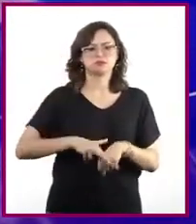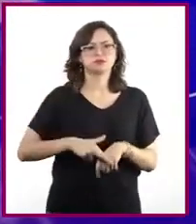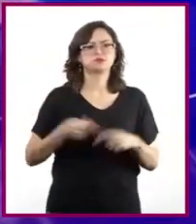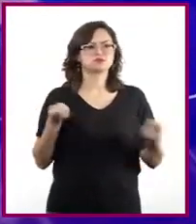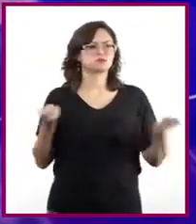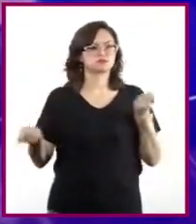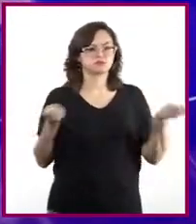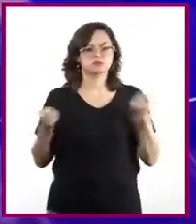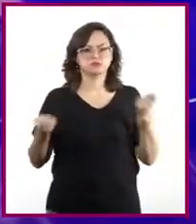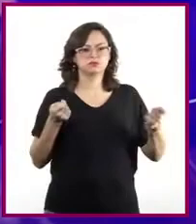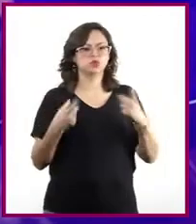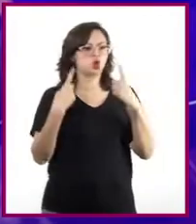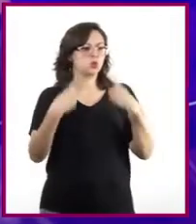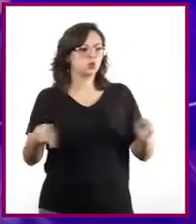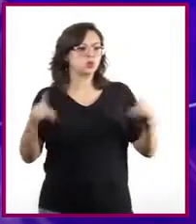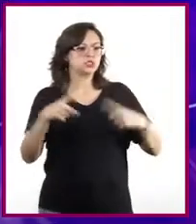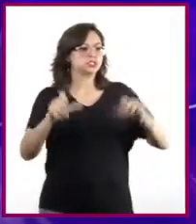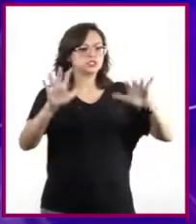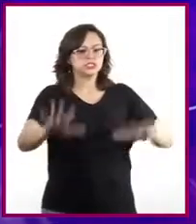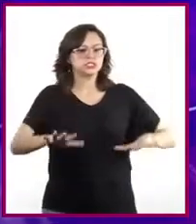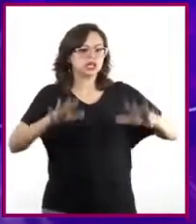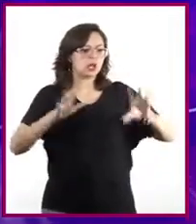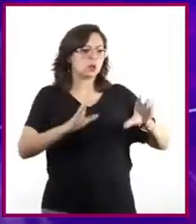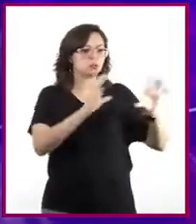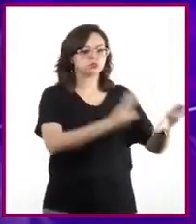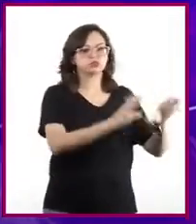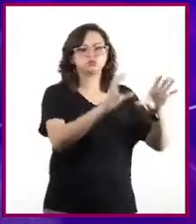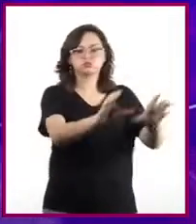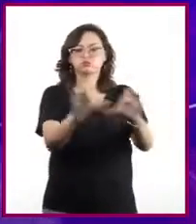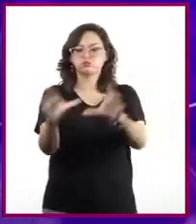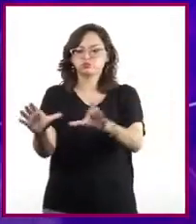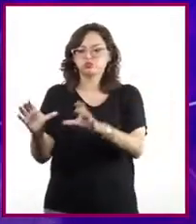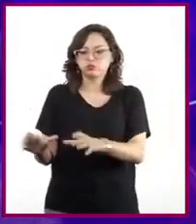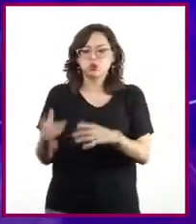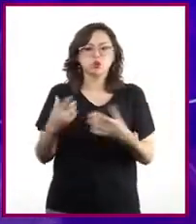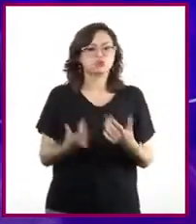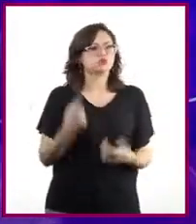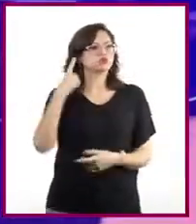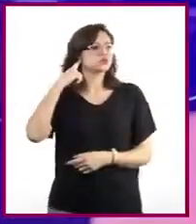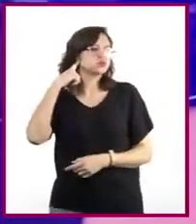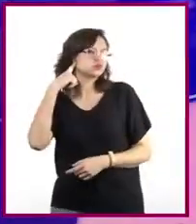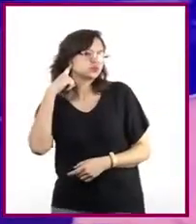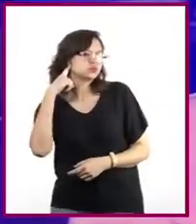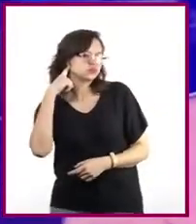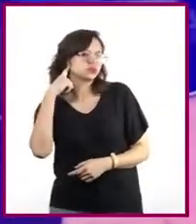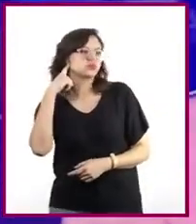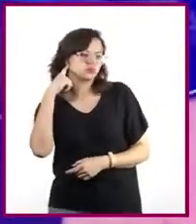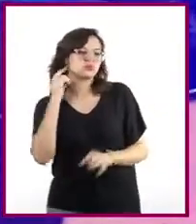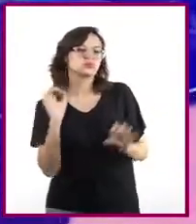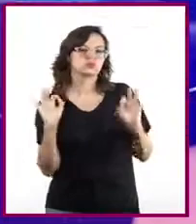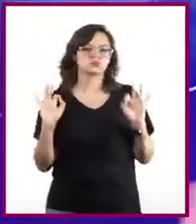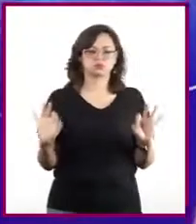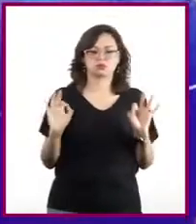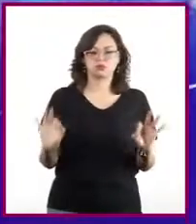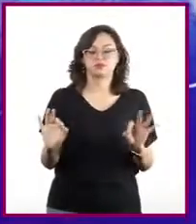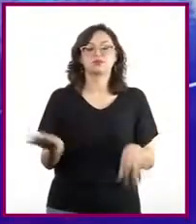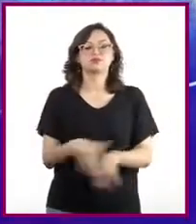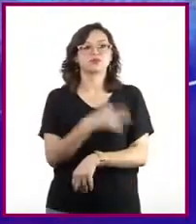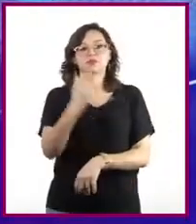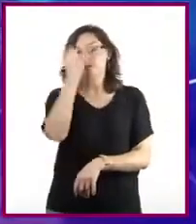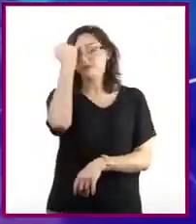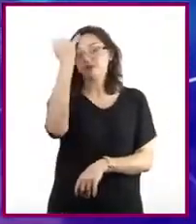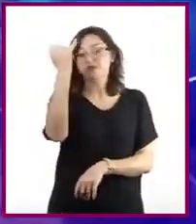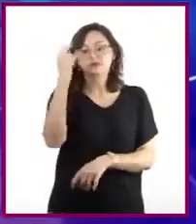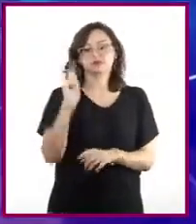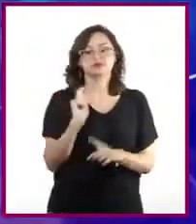los distintos instrumentos de una orquesta, de modo que la totalidad suene como él cree que la imaginó el compositor, pues la idea original